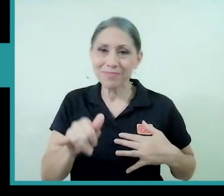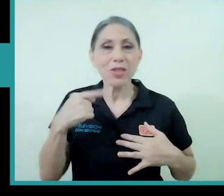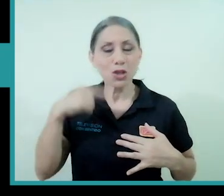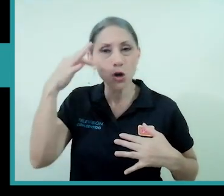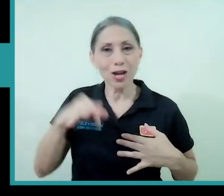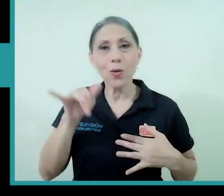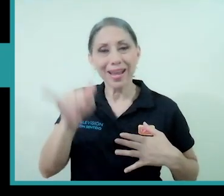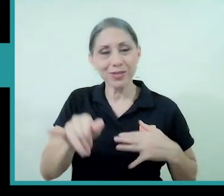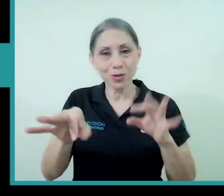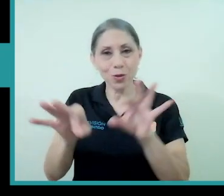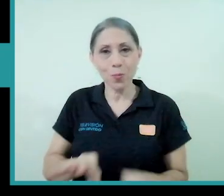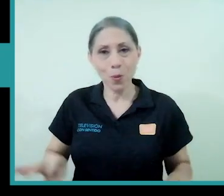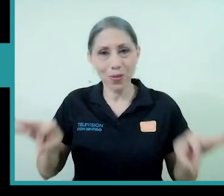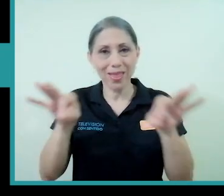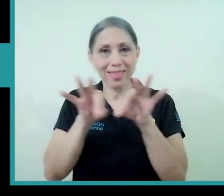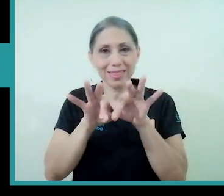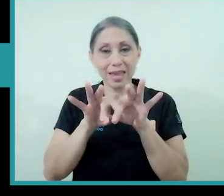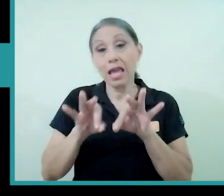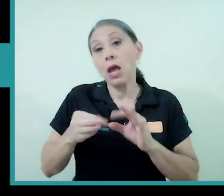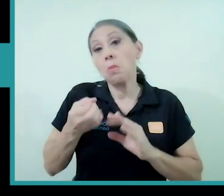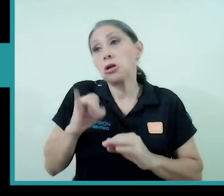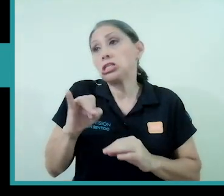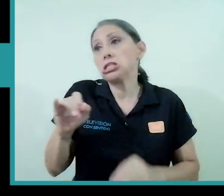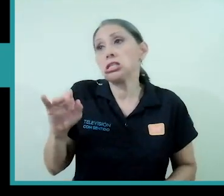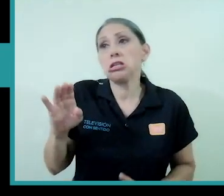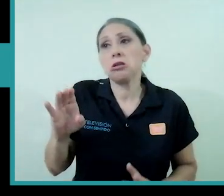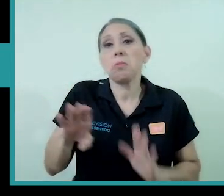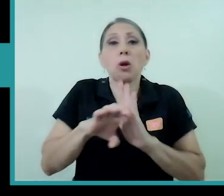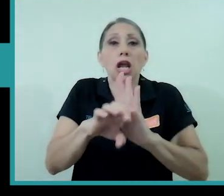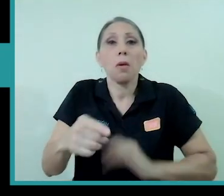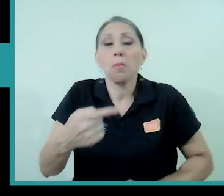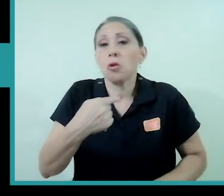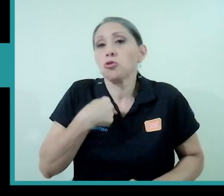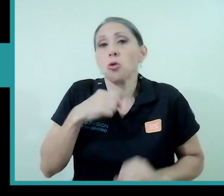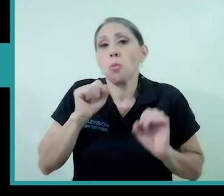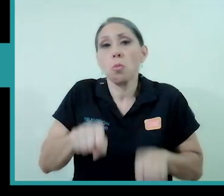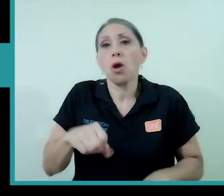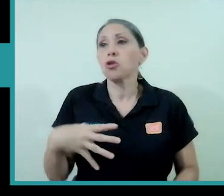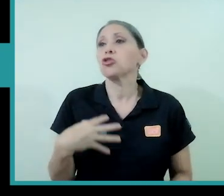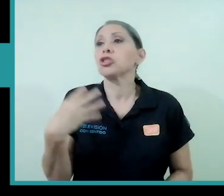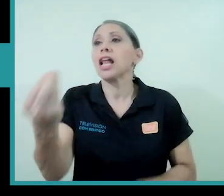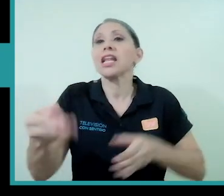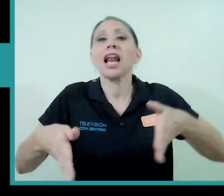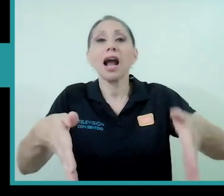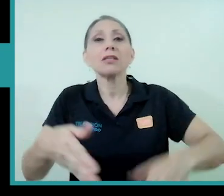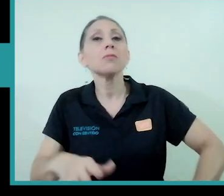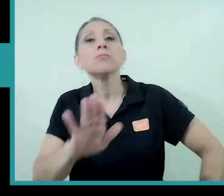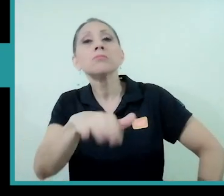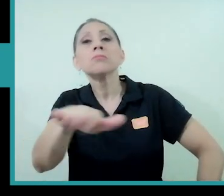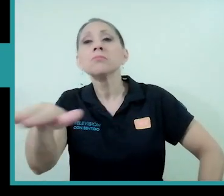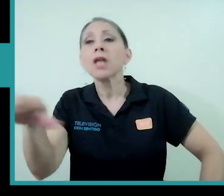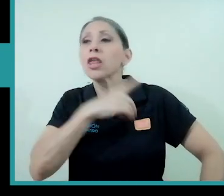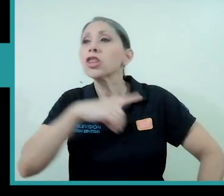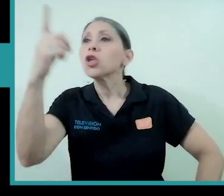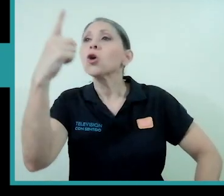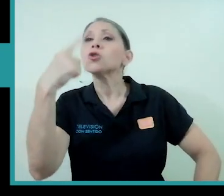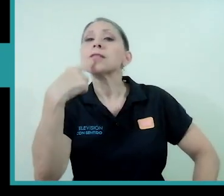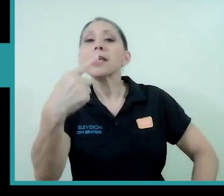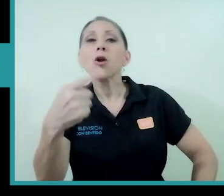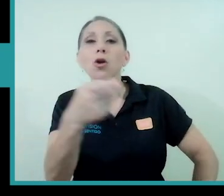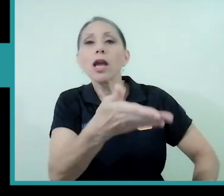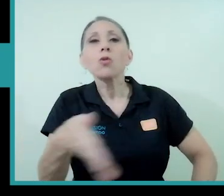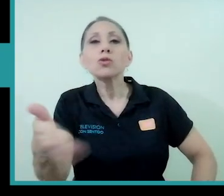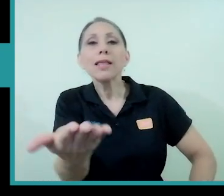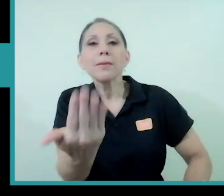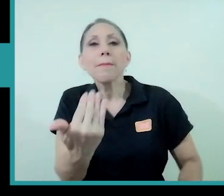importante porque si el pastor yo puedo salir ahora a la calle y decir que Dios dijo que me den un millón de colores que